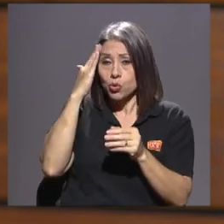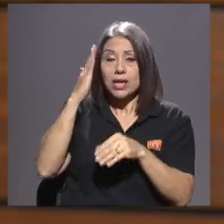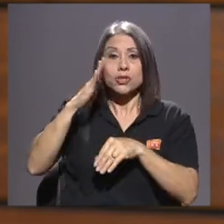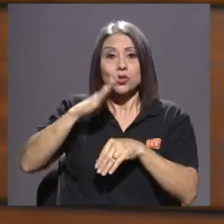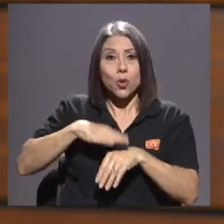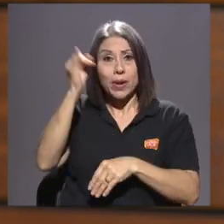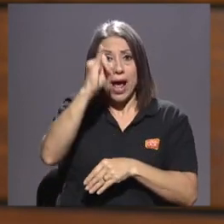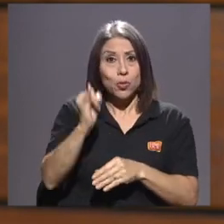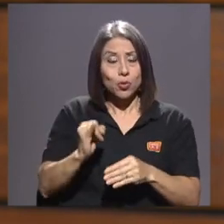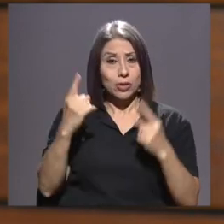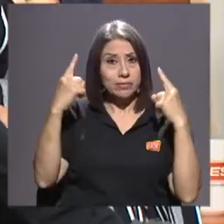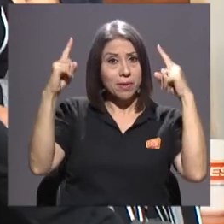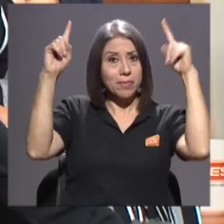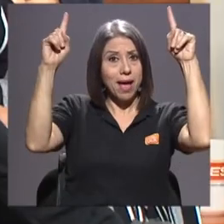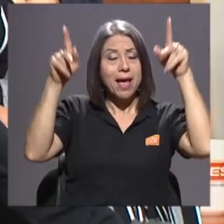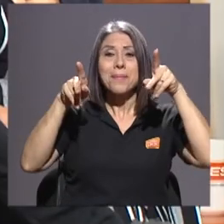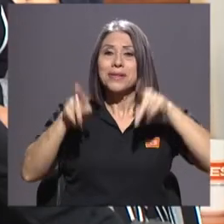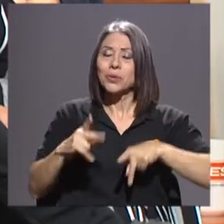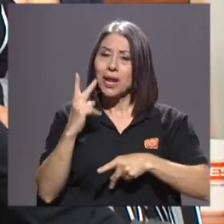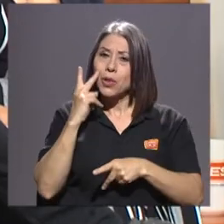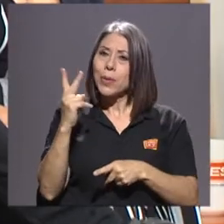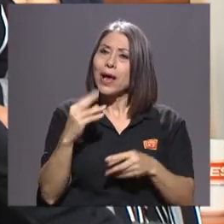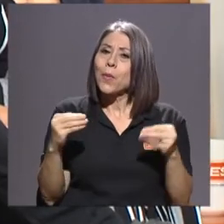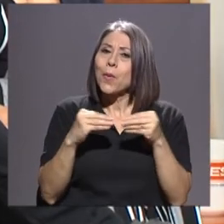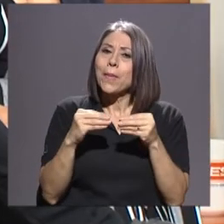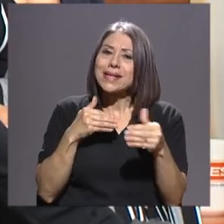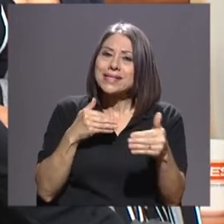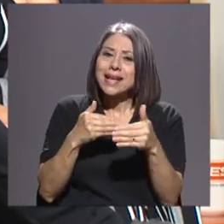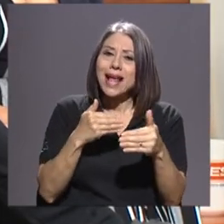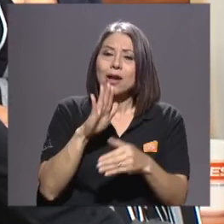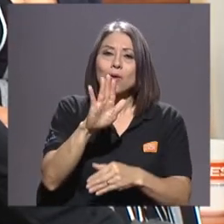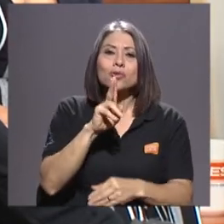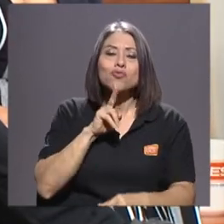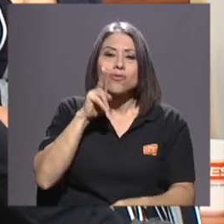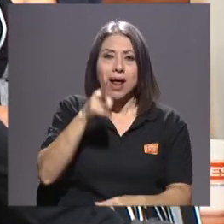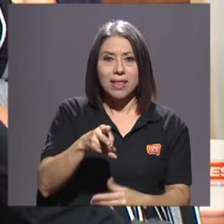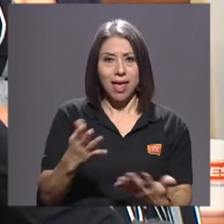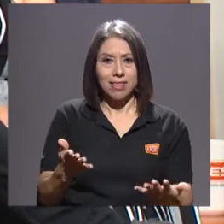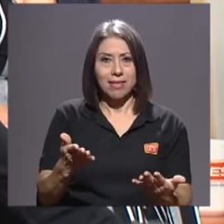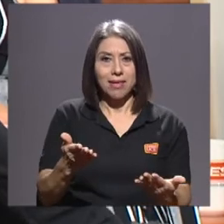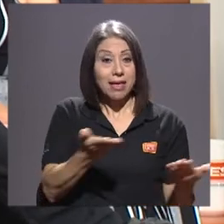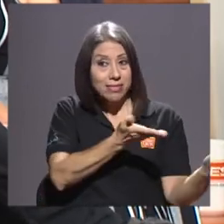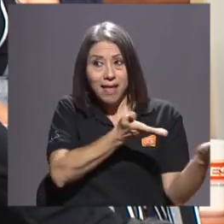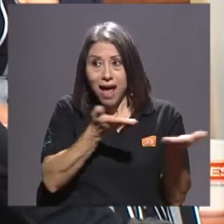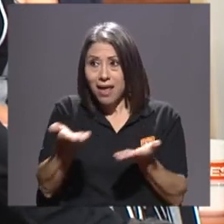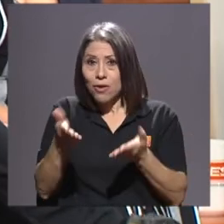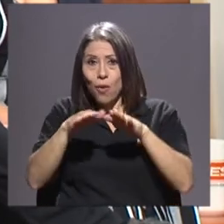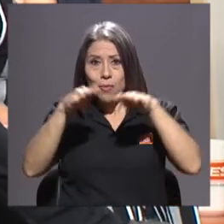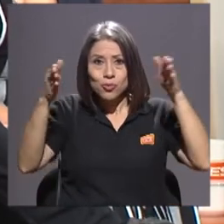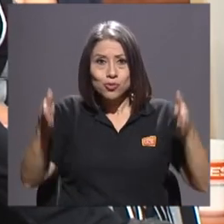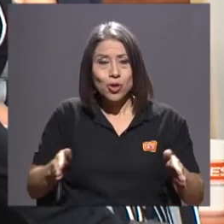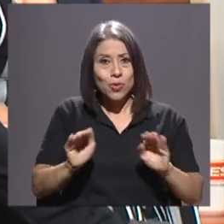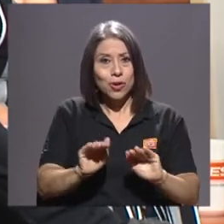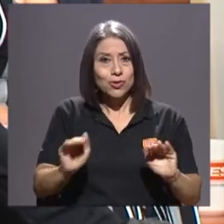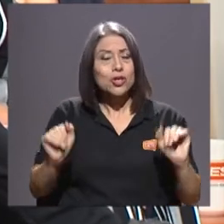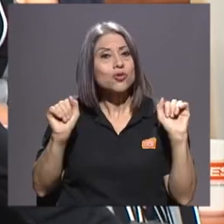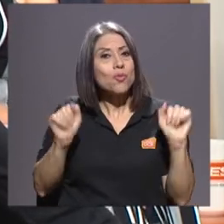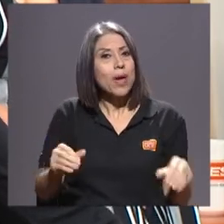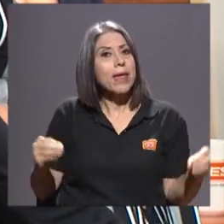estos artistas, para que las personas lo vean como algo más cercano a su realidad, precisamente traerlo al museo de los niños y que puedan estar